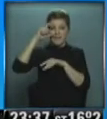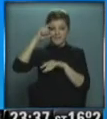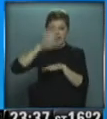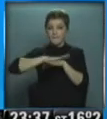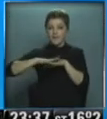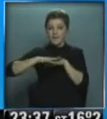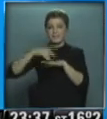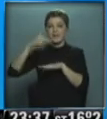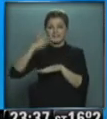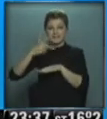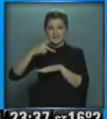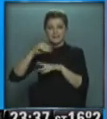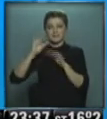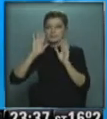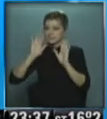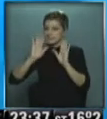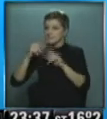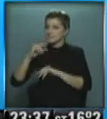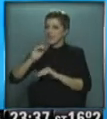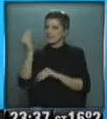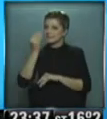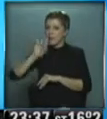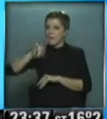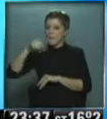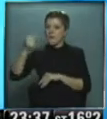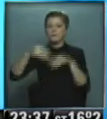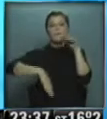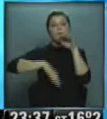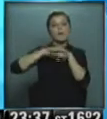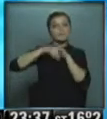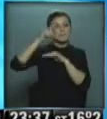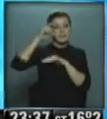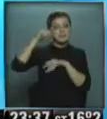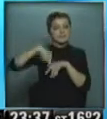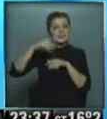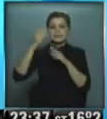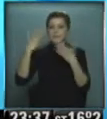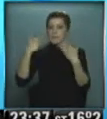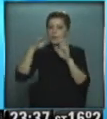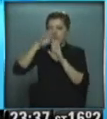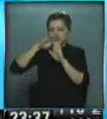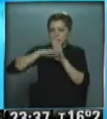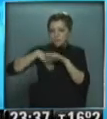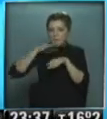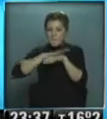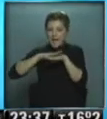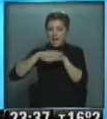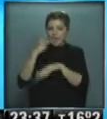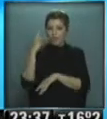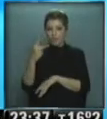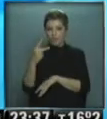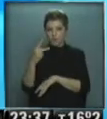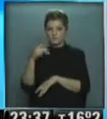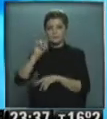mínima de 3 y atención porque el sábado también una máxima de 10 desciende muchísimo la temperatura mínima a 2 grados y en los